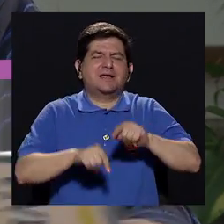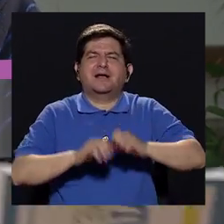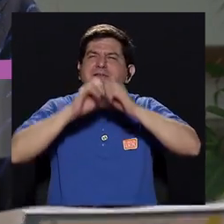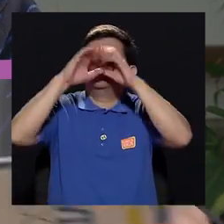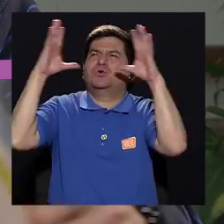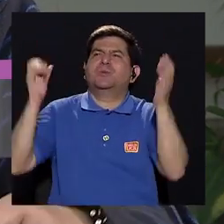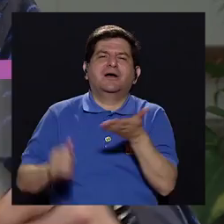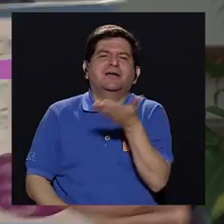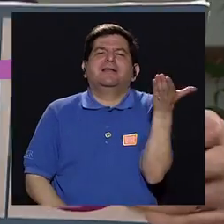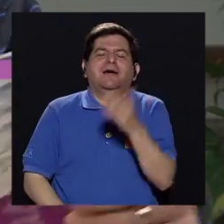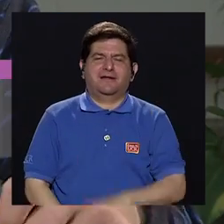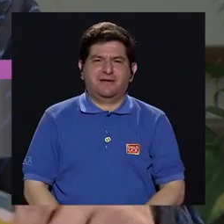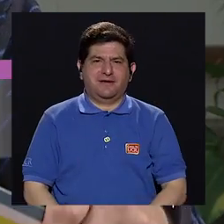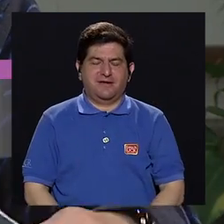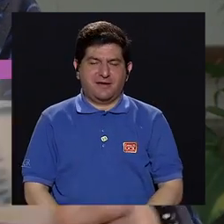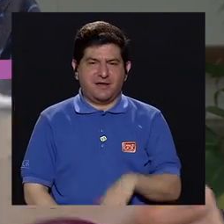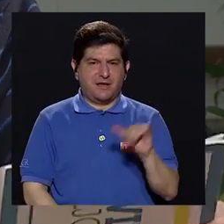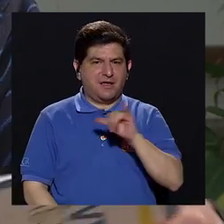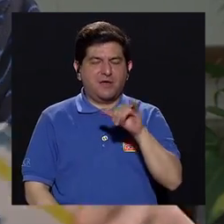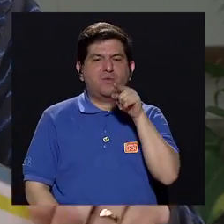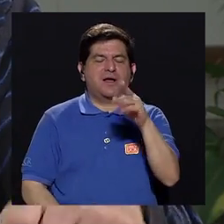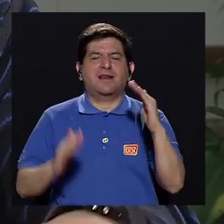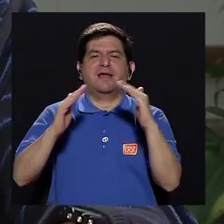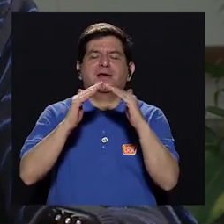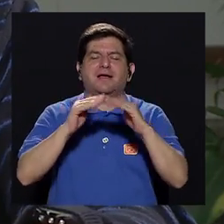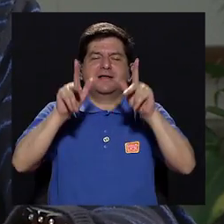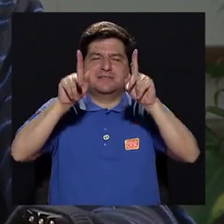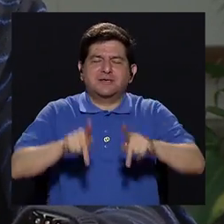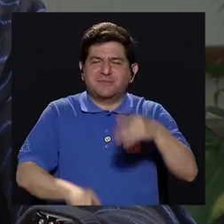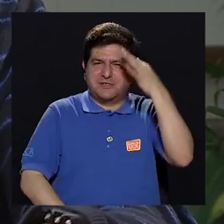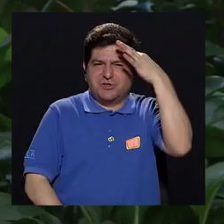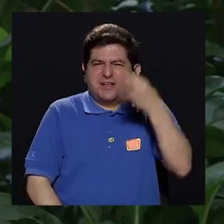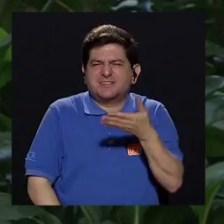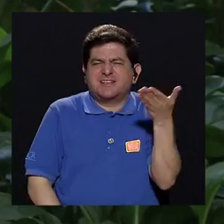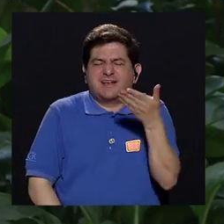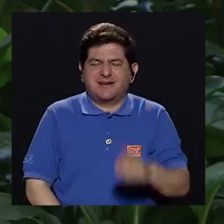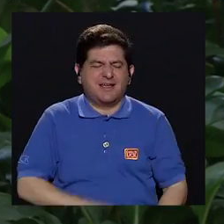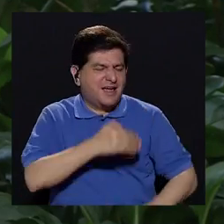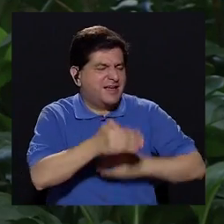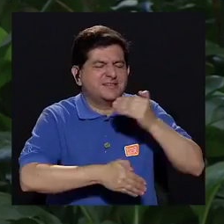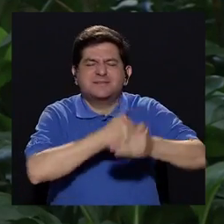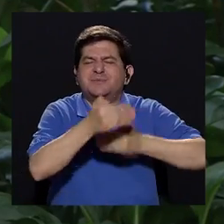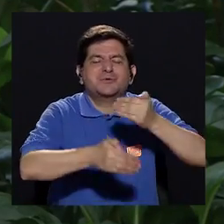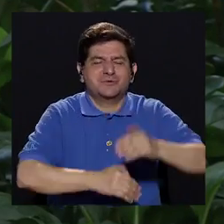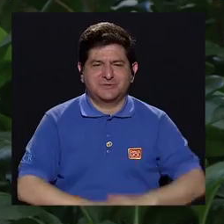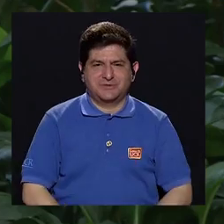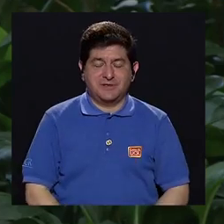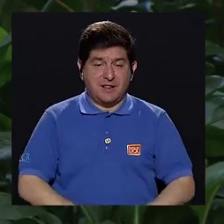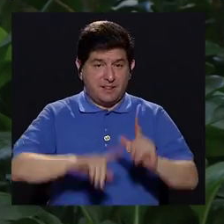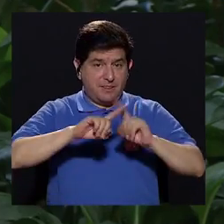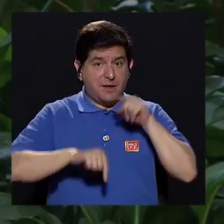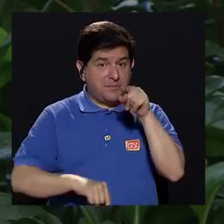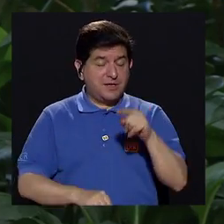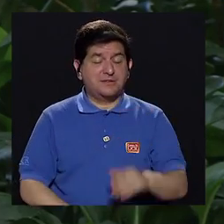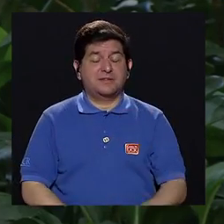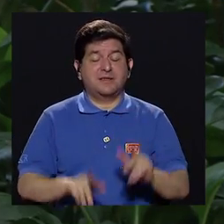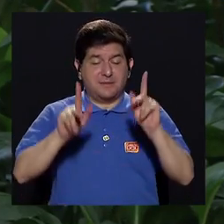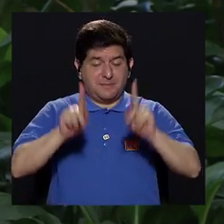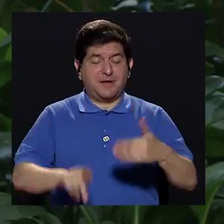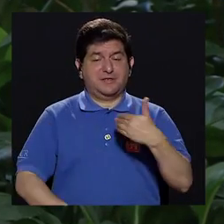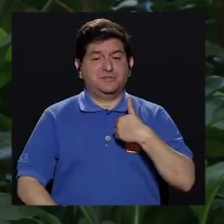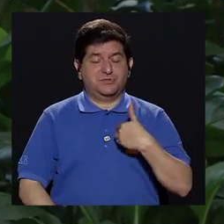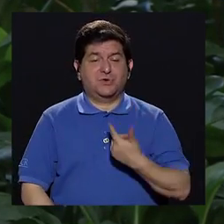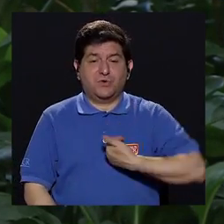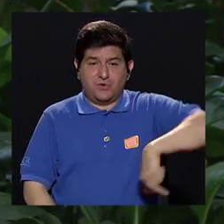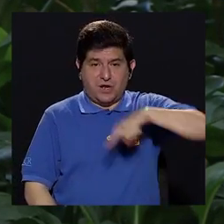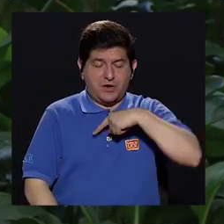imaginar? Y allá en sus hogares, ¿qué se pueden imaginar los televidentes? ¿En qué consiste o qué es? Ok, depende de lo que esté presentando la